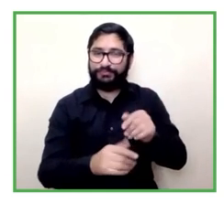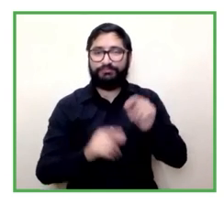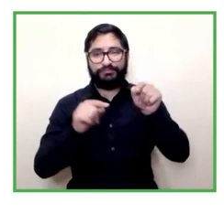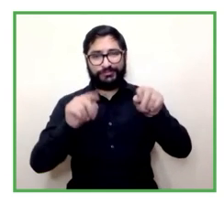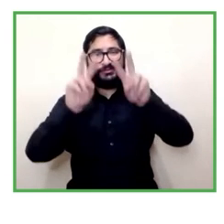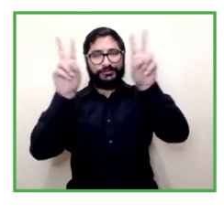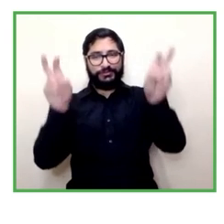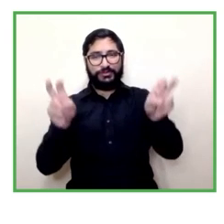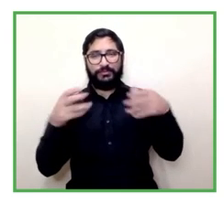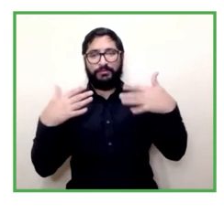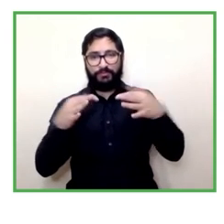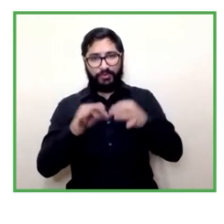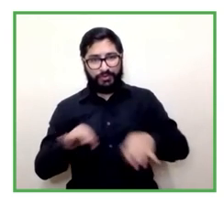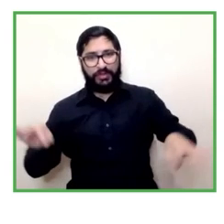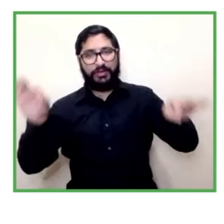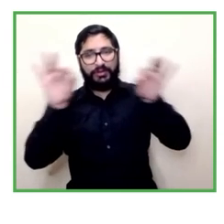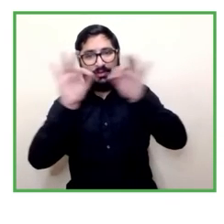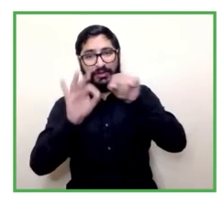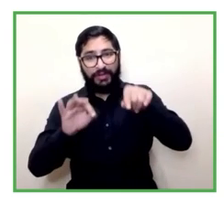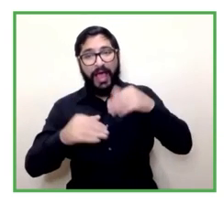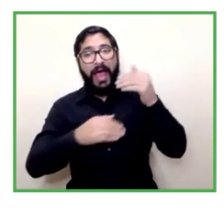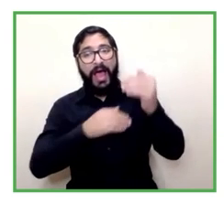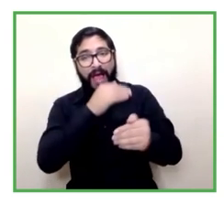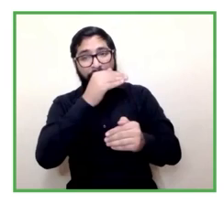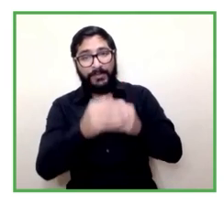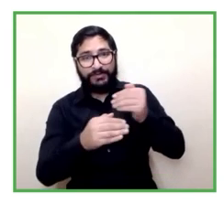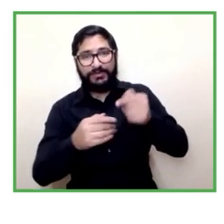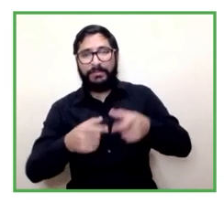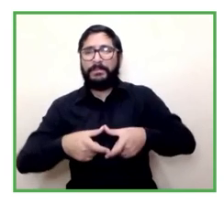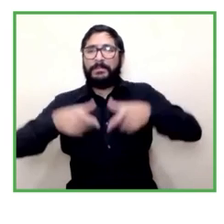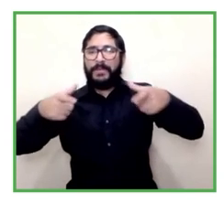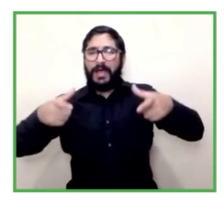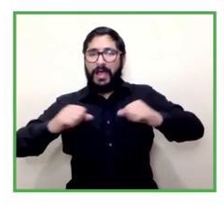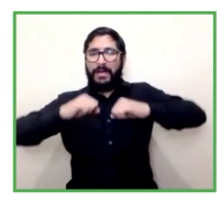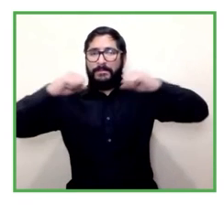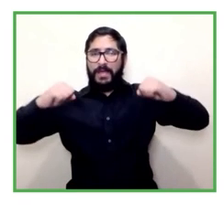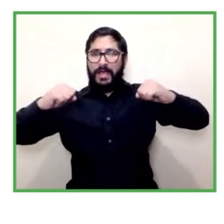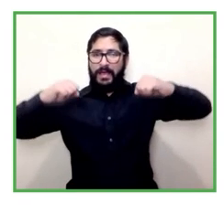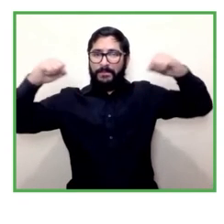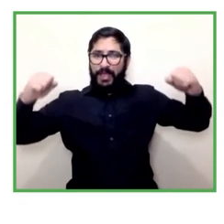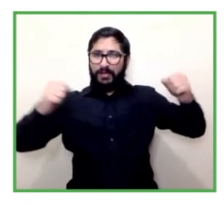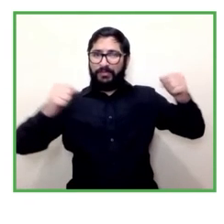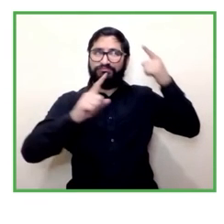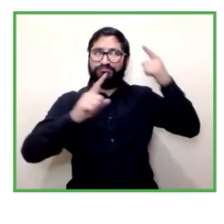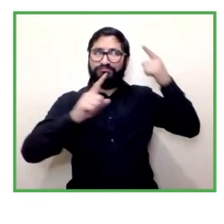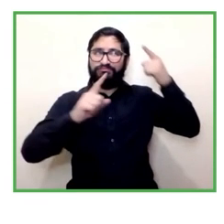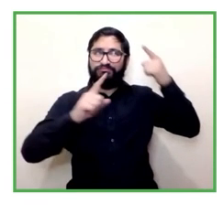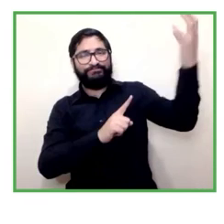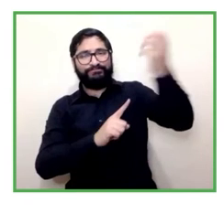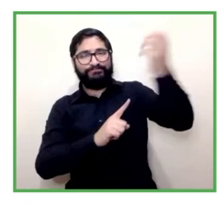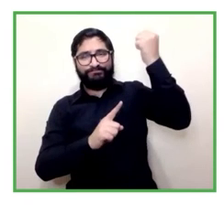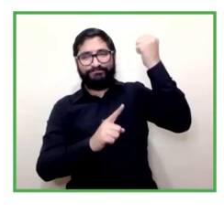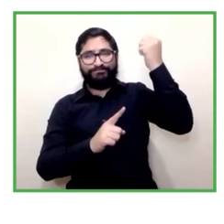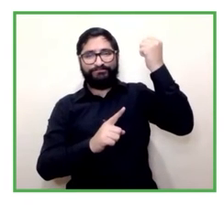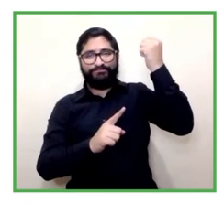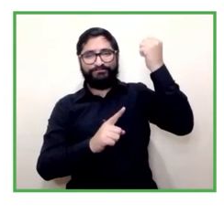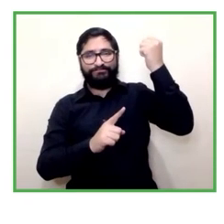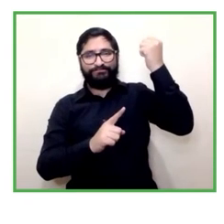avanzar en avanzar en una escala mayor que es como el desafío de una experiencia como escalarla como lo que tú planteas pone